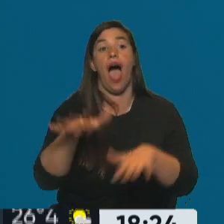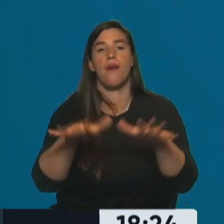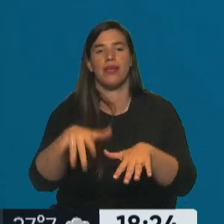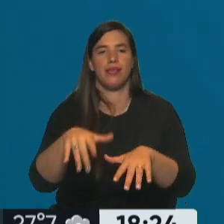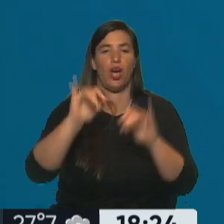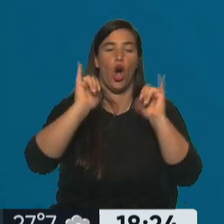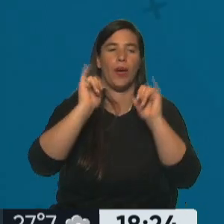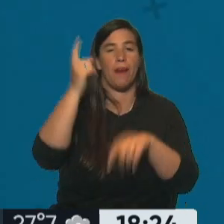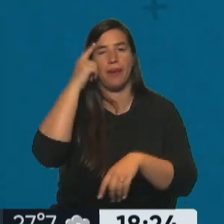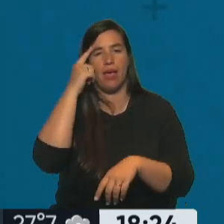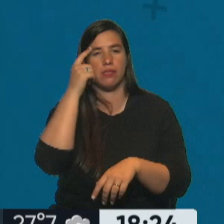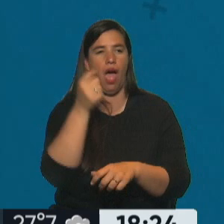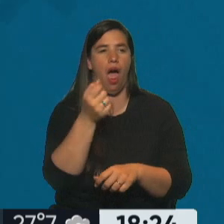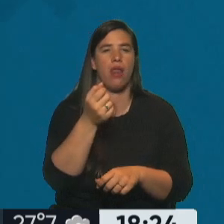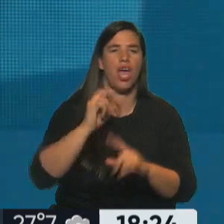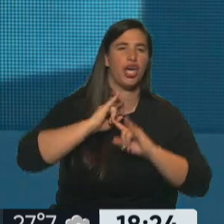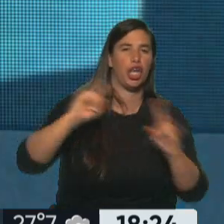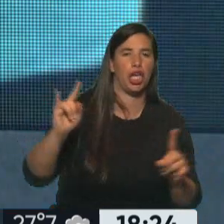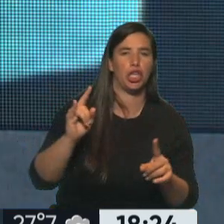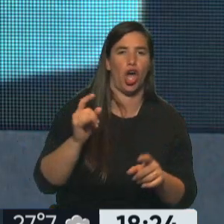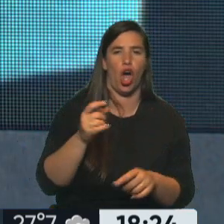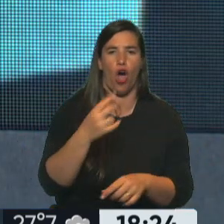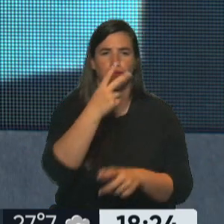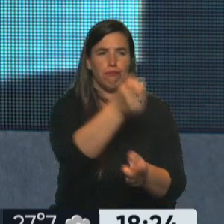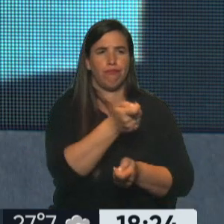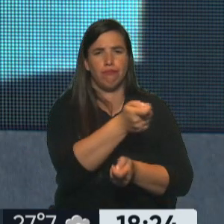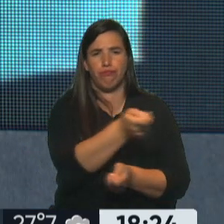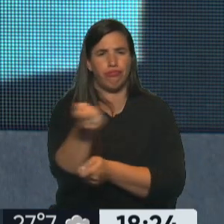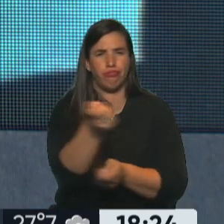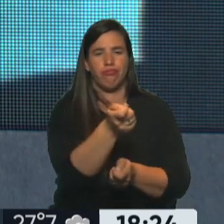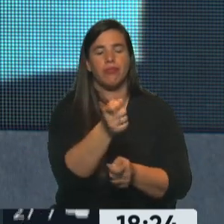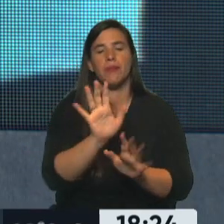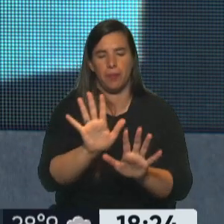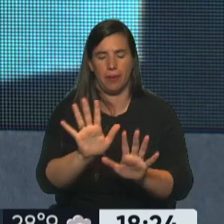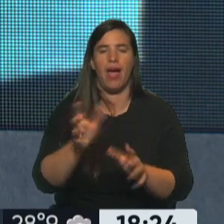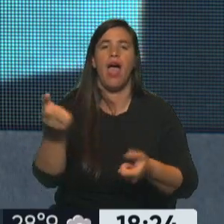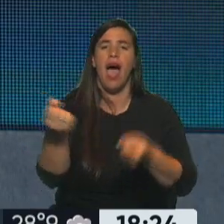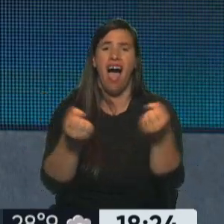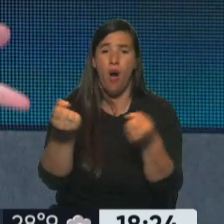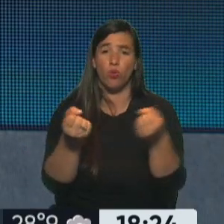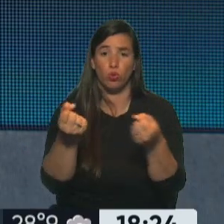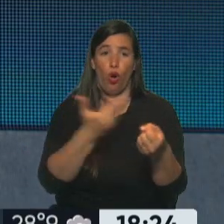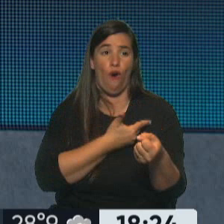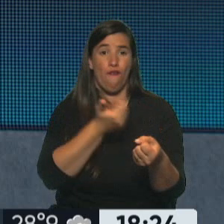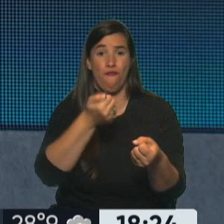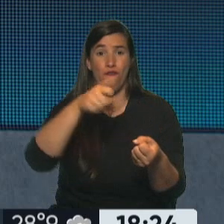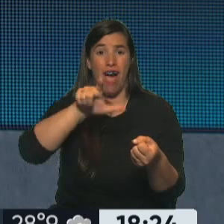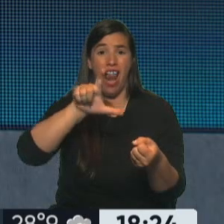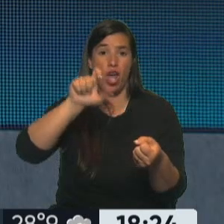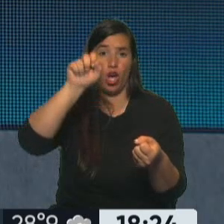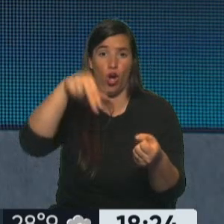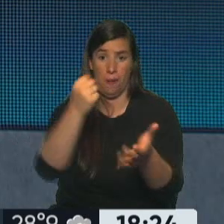circulando. El Falcon, el Ford Falcon era un auto de la década del 70, que por estas cosas de las